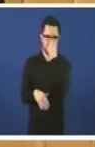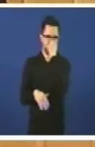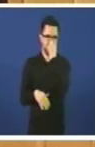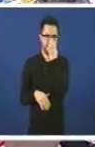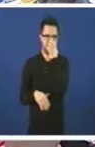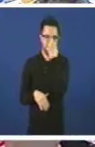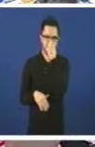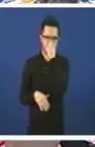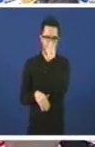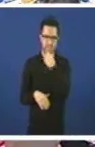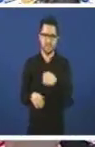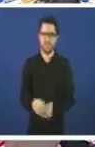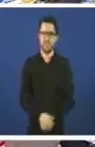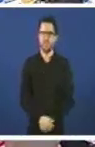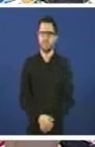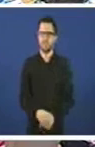Eu...